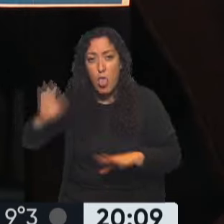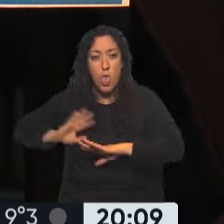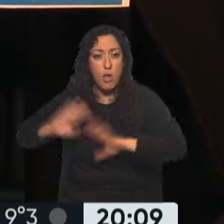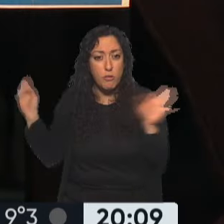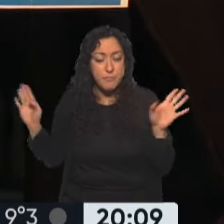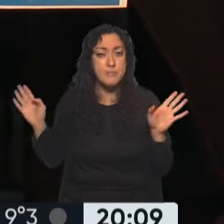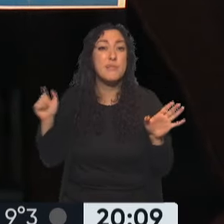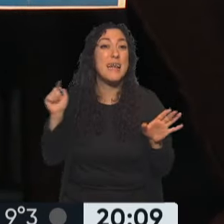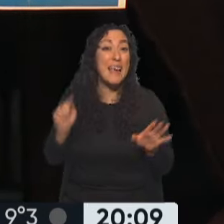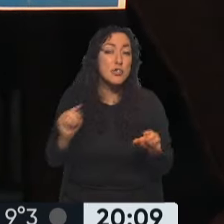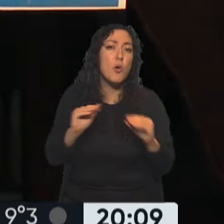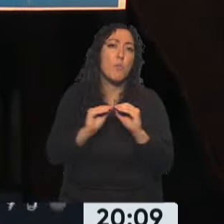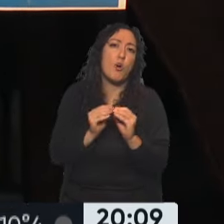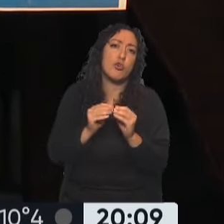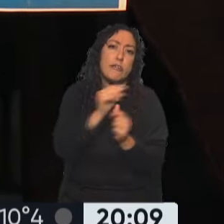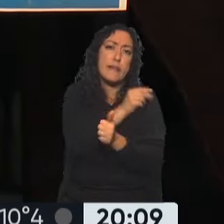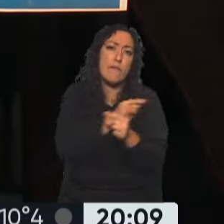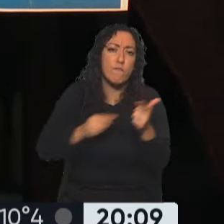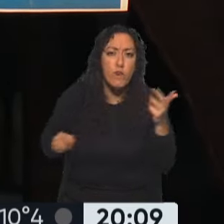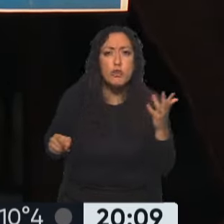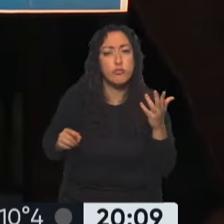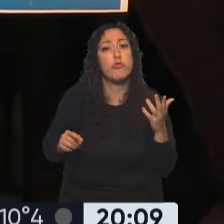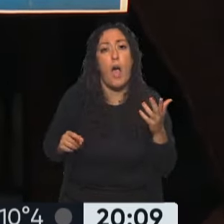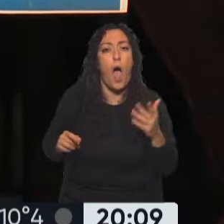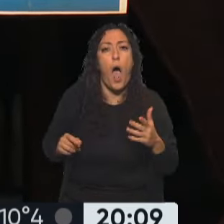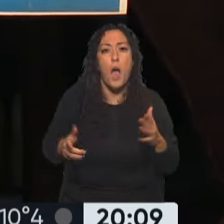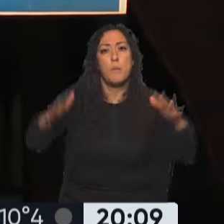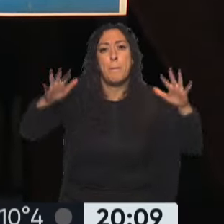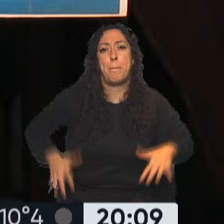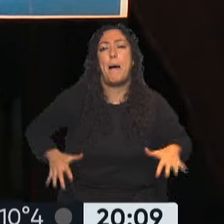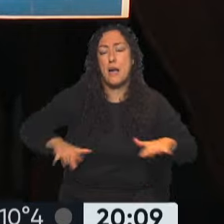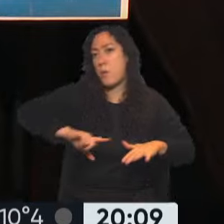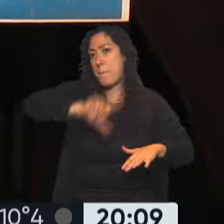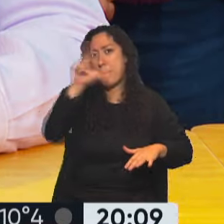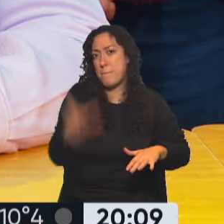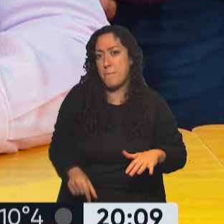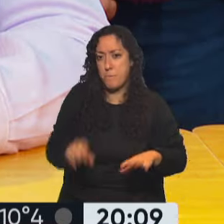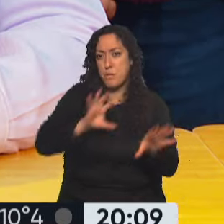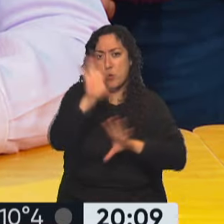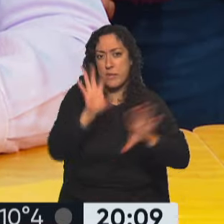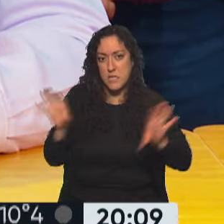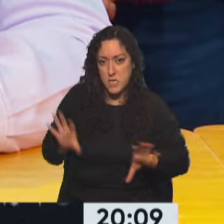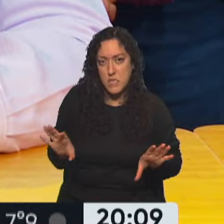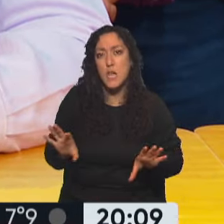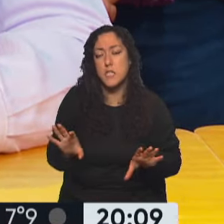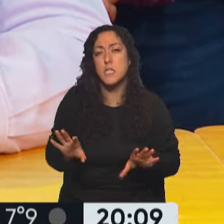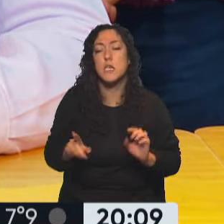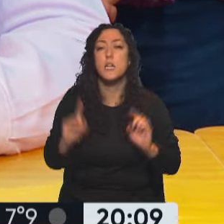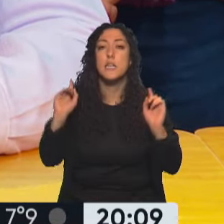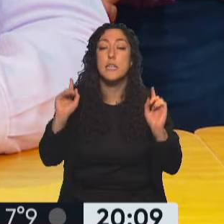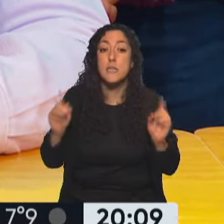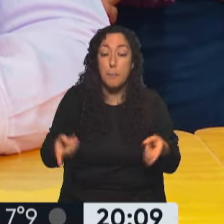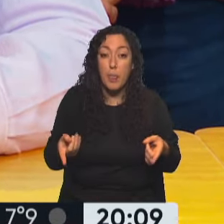son motivos que van a hacer que este paro sea masivo, que repercute en todas las provincias. Y además,